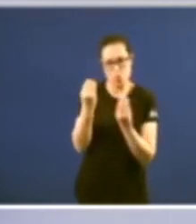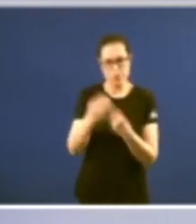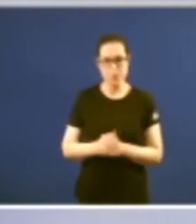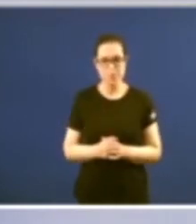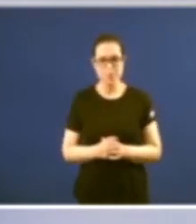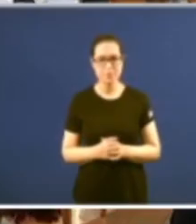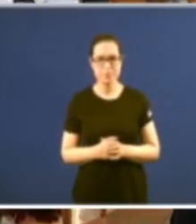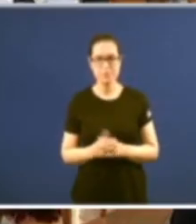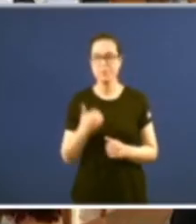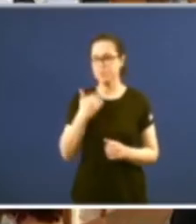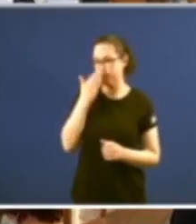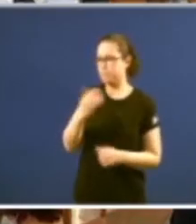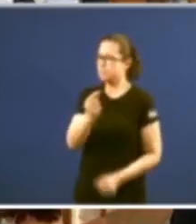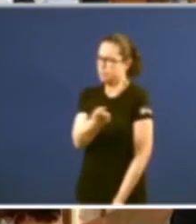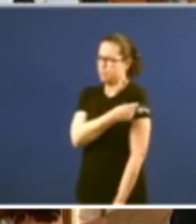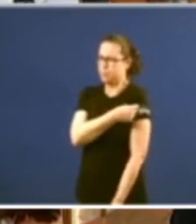inmunizado sí